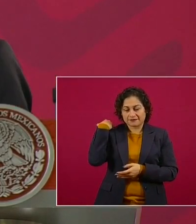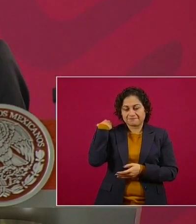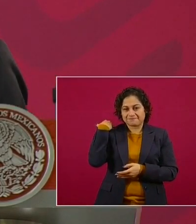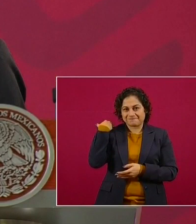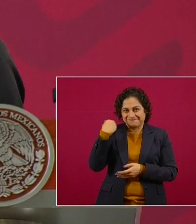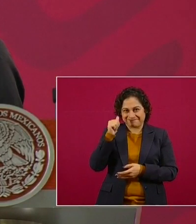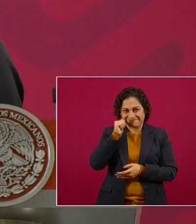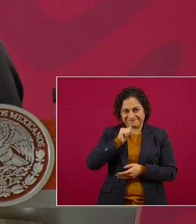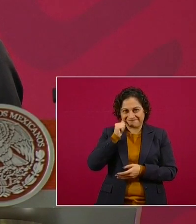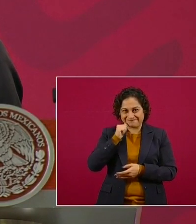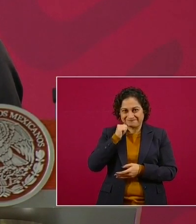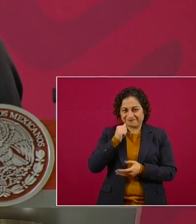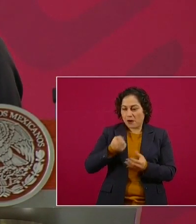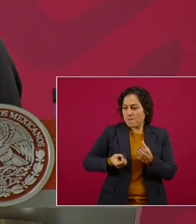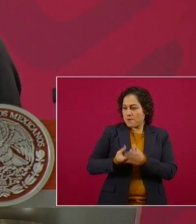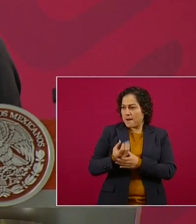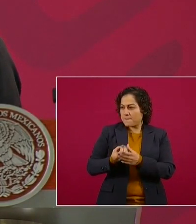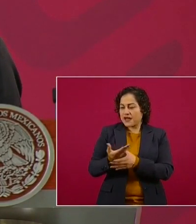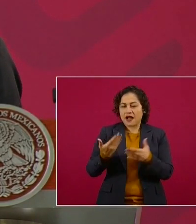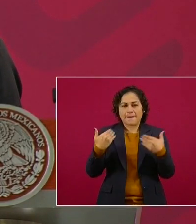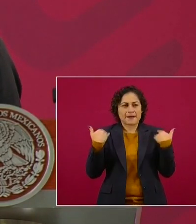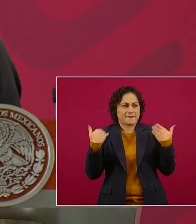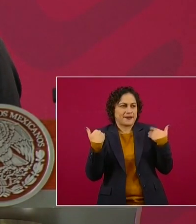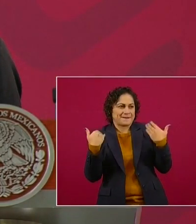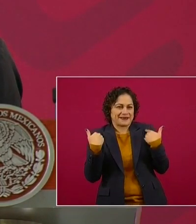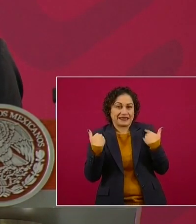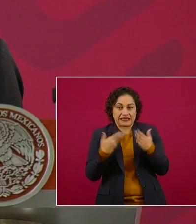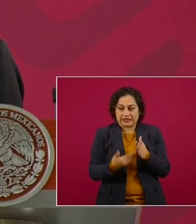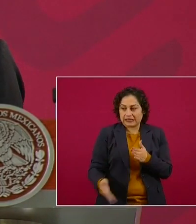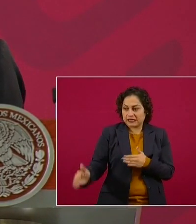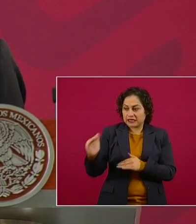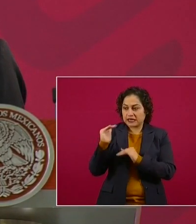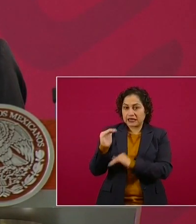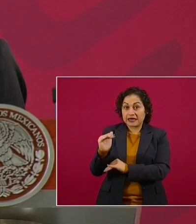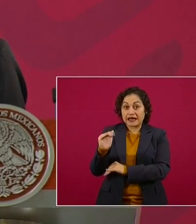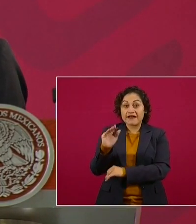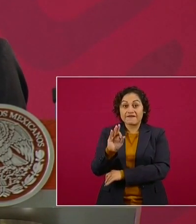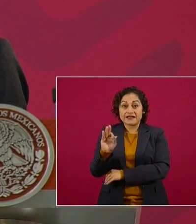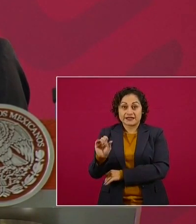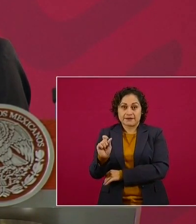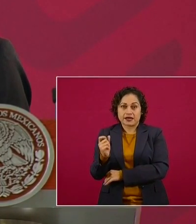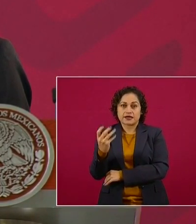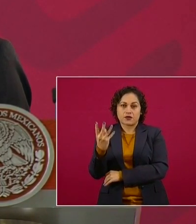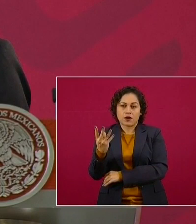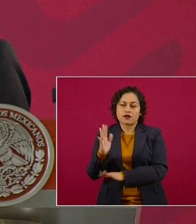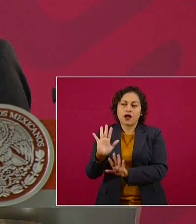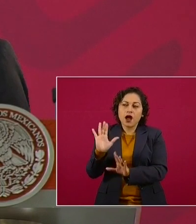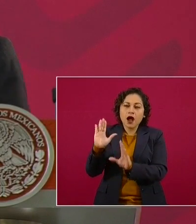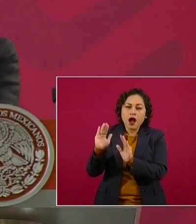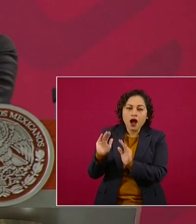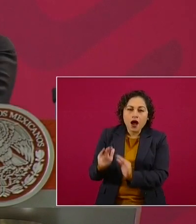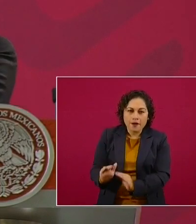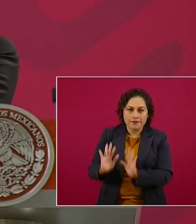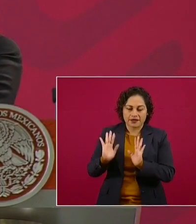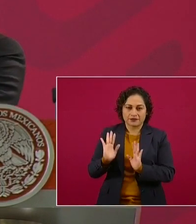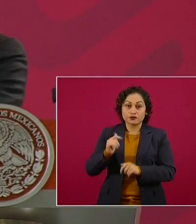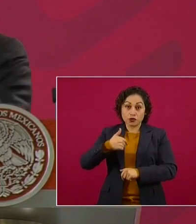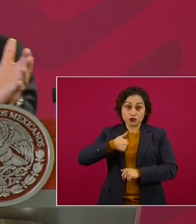Fui jefe de gobierno de esta ciudad y